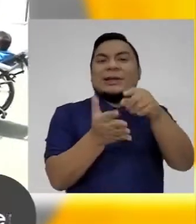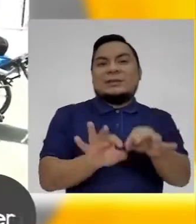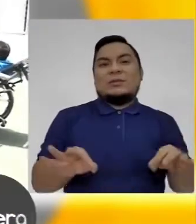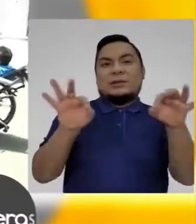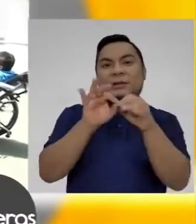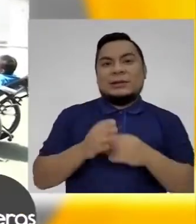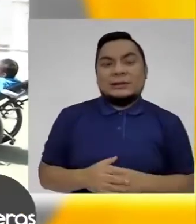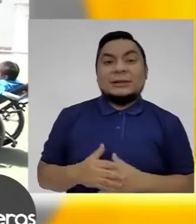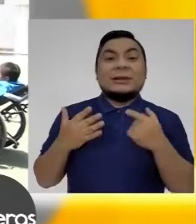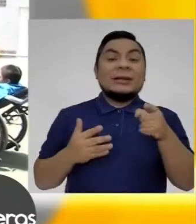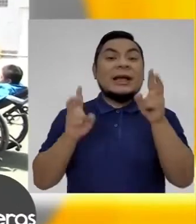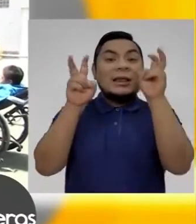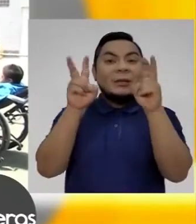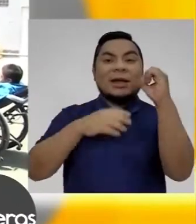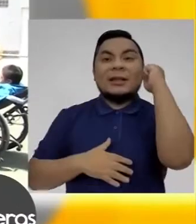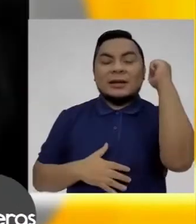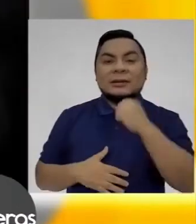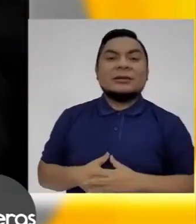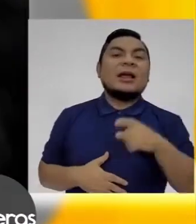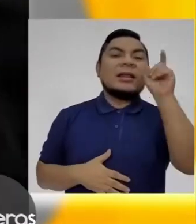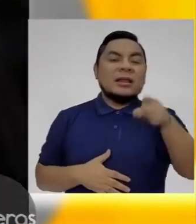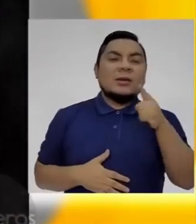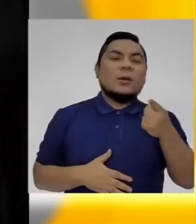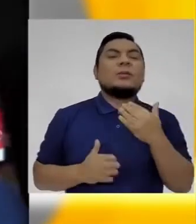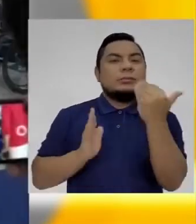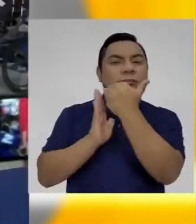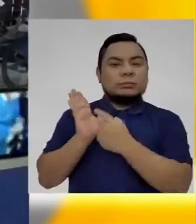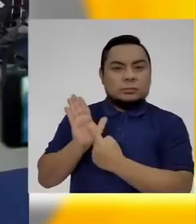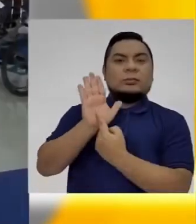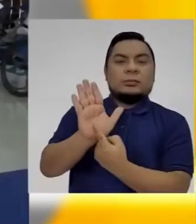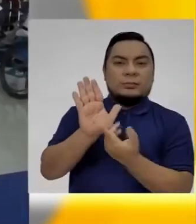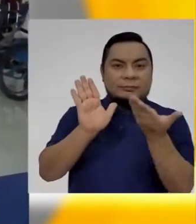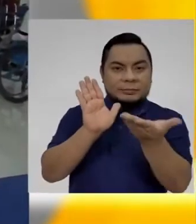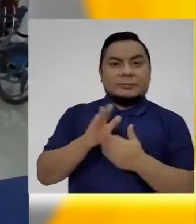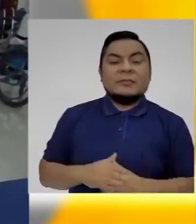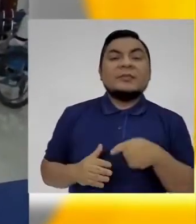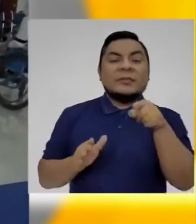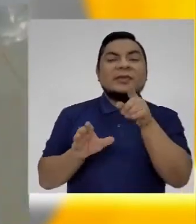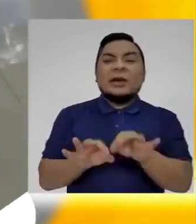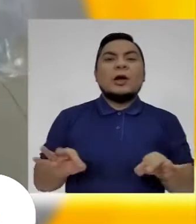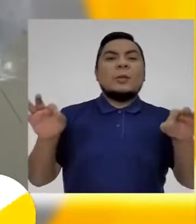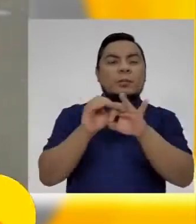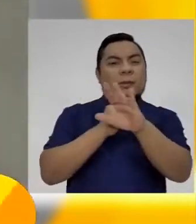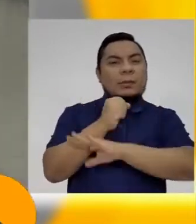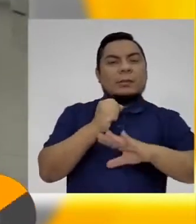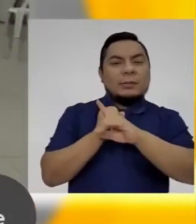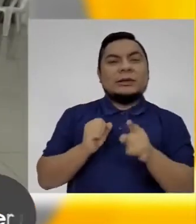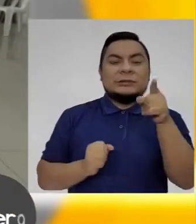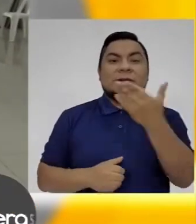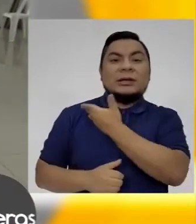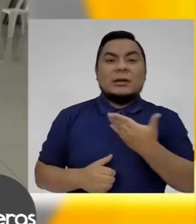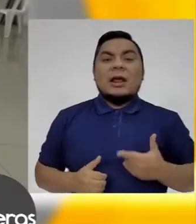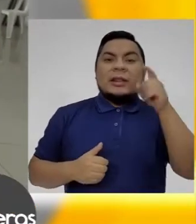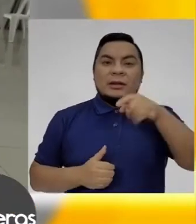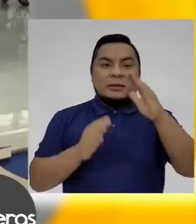fundamental. El tema de derechos debe ponerse en relieve. Debe ser fundamental. El Estado